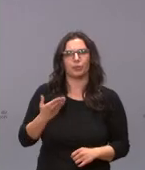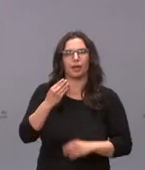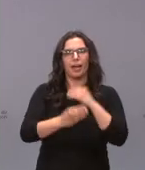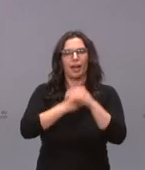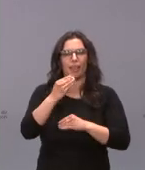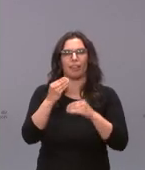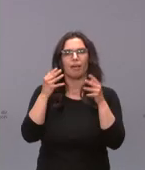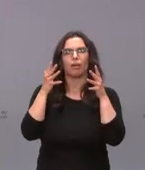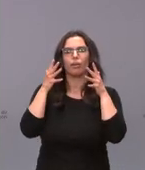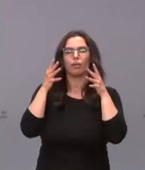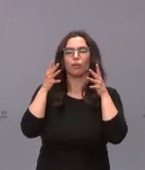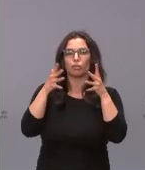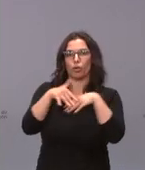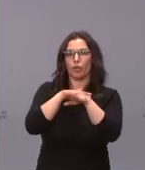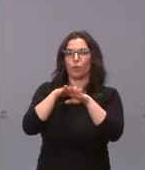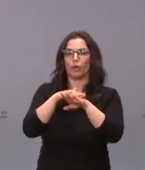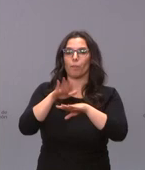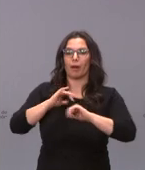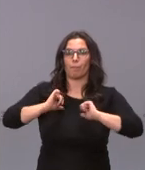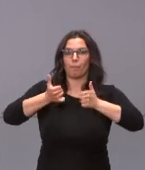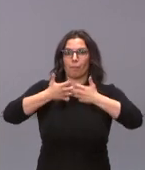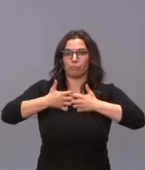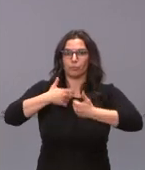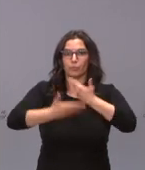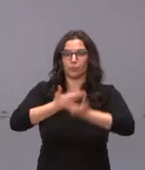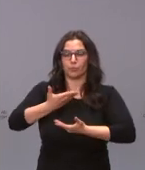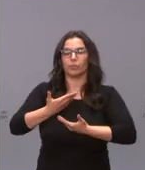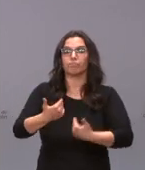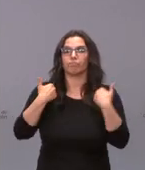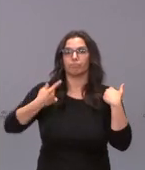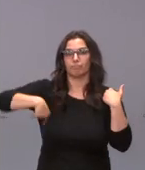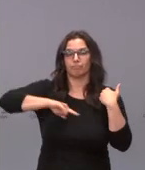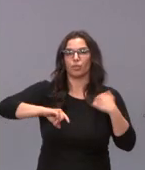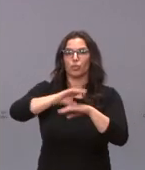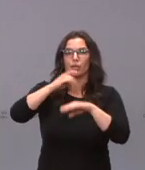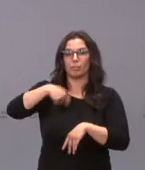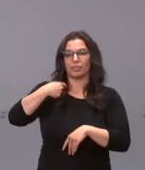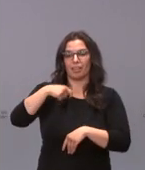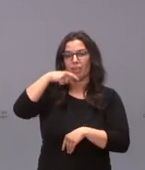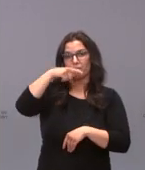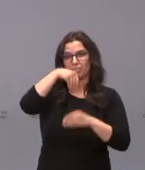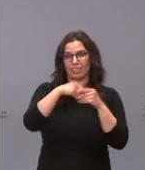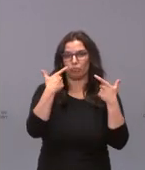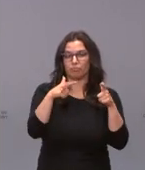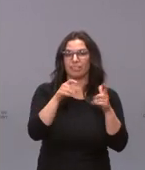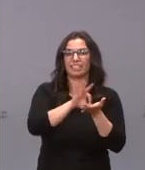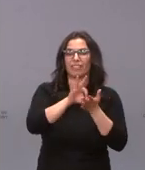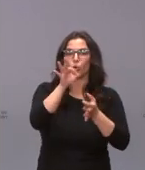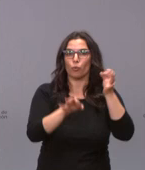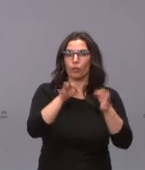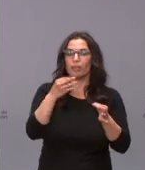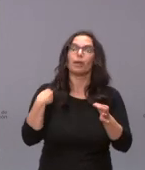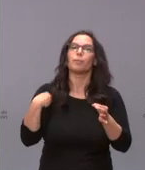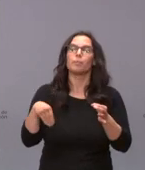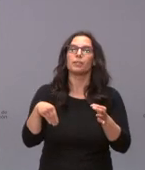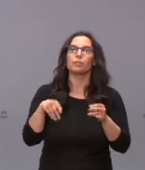Gobierno respecto a la puesta en marcha por parte de la Consejería de la Presidencia, a través de nuestros servicios jurídicos, de la práctica de las actuaciones